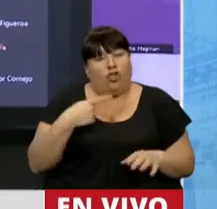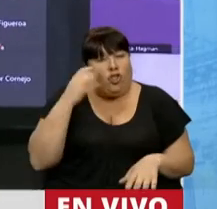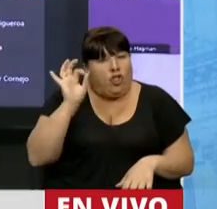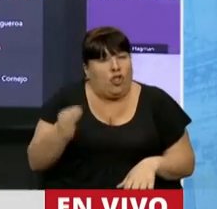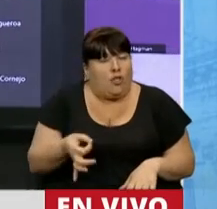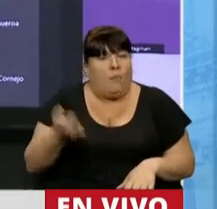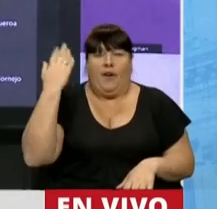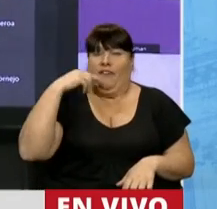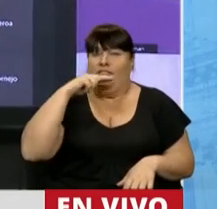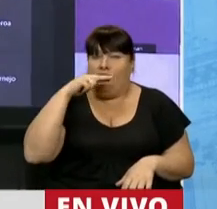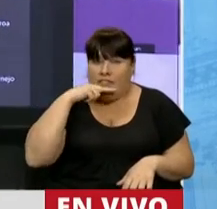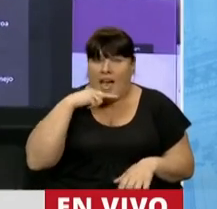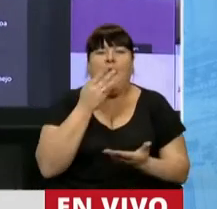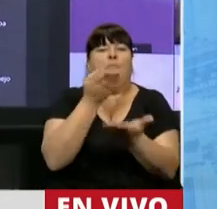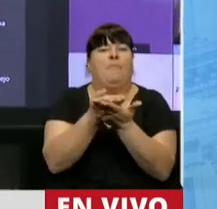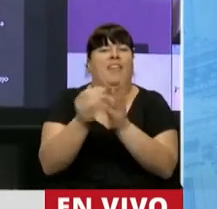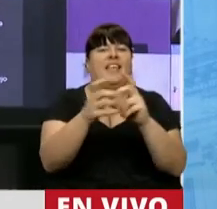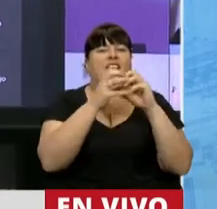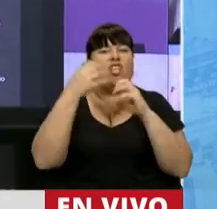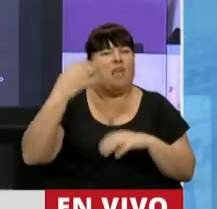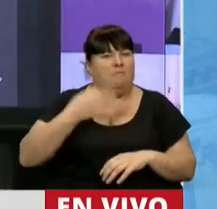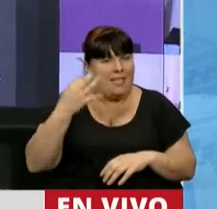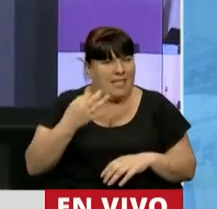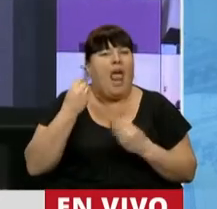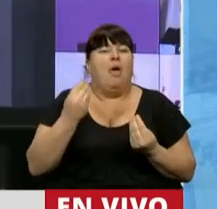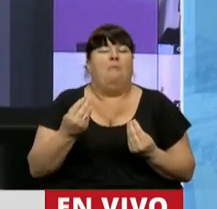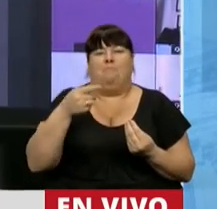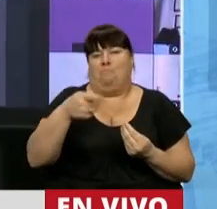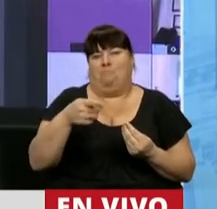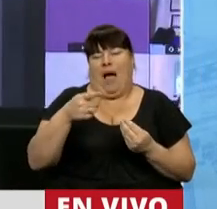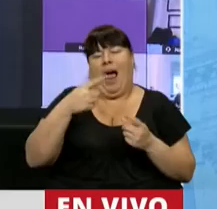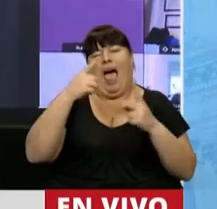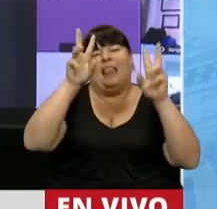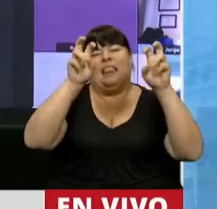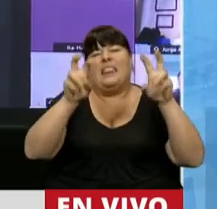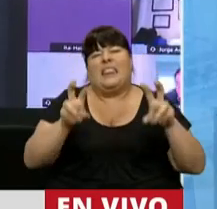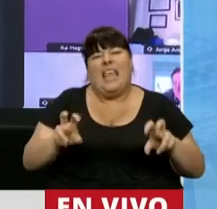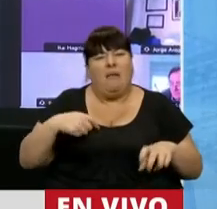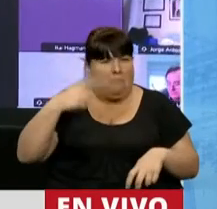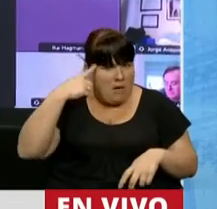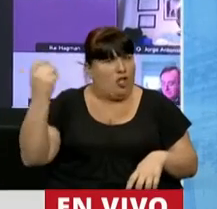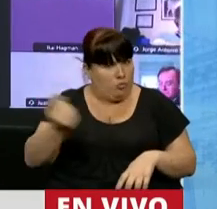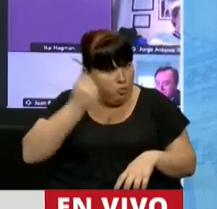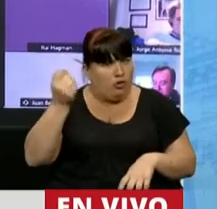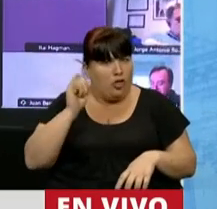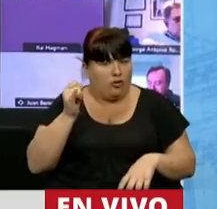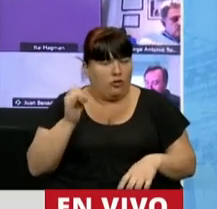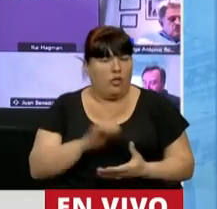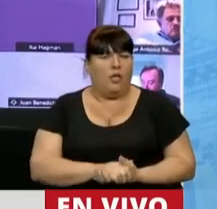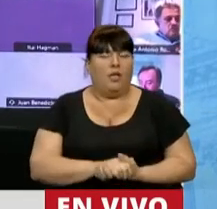enteramos, el viernes se cursó el pedido de sesión especial para considerar una serie de temas que consideramos de gran importancia.